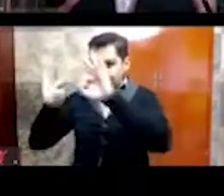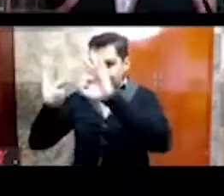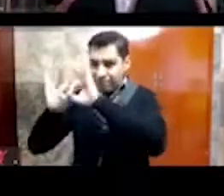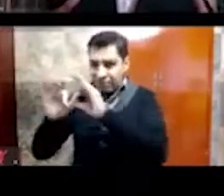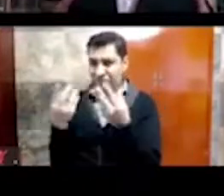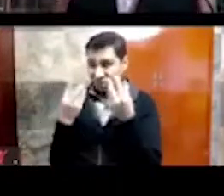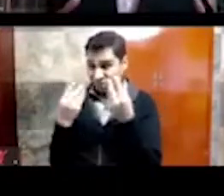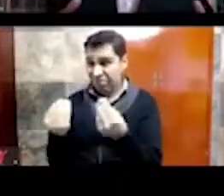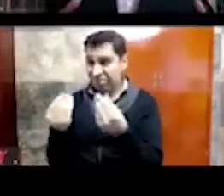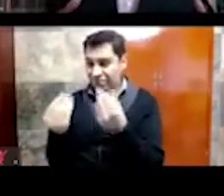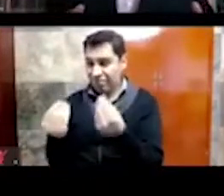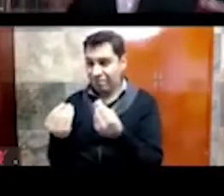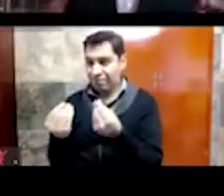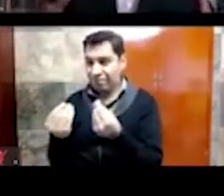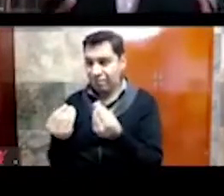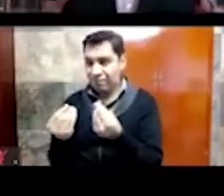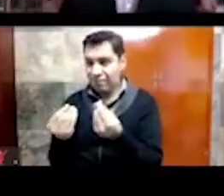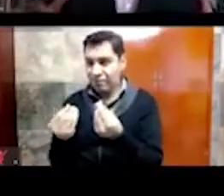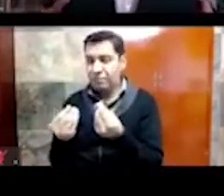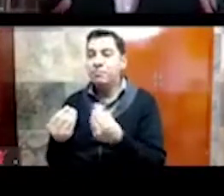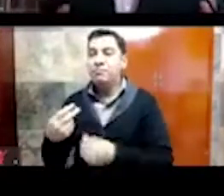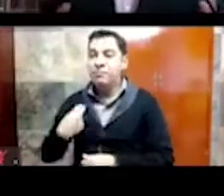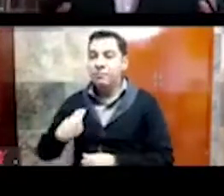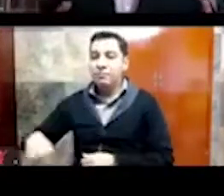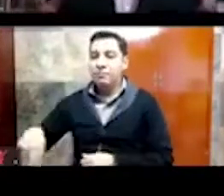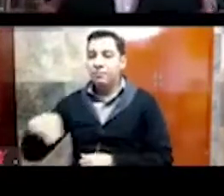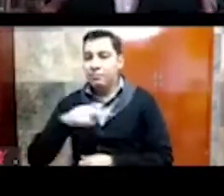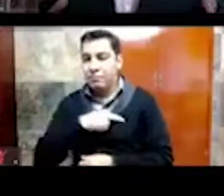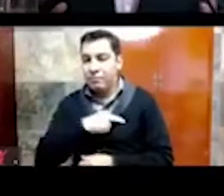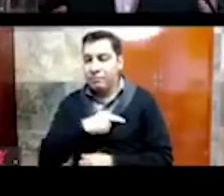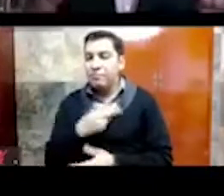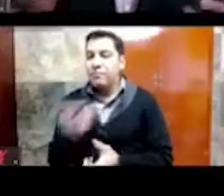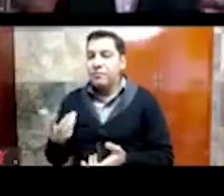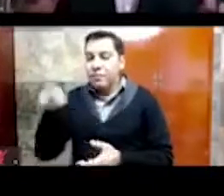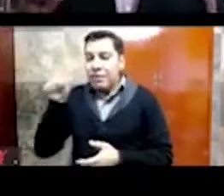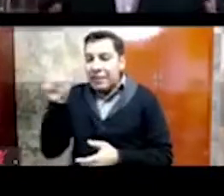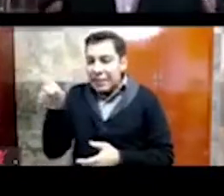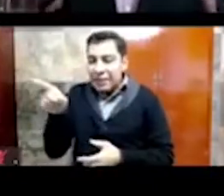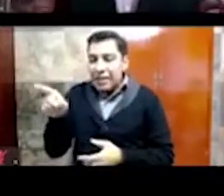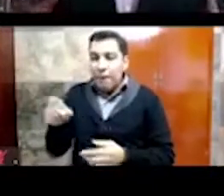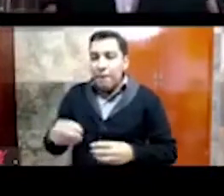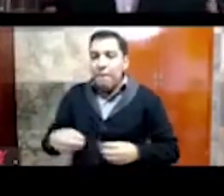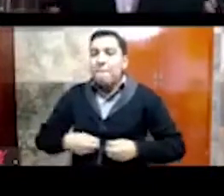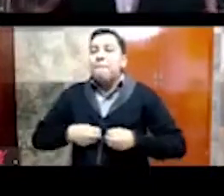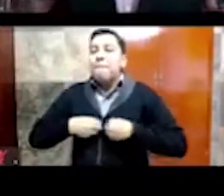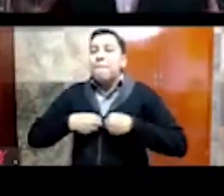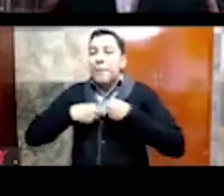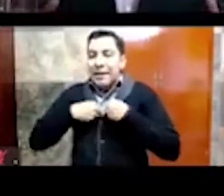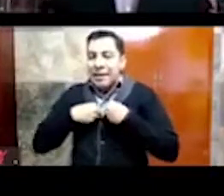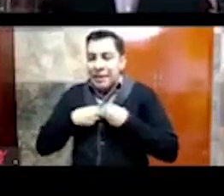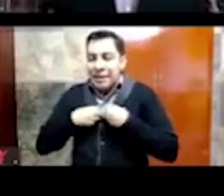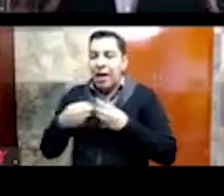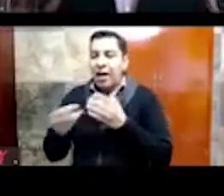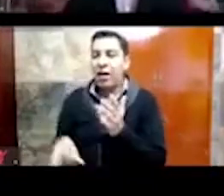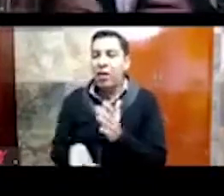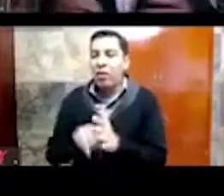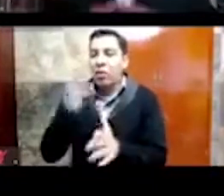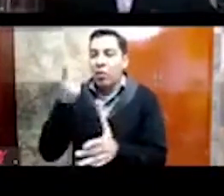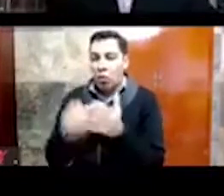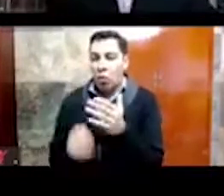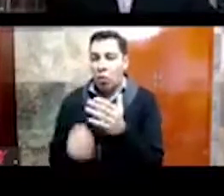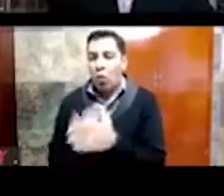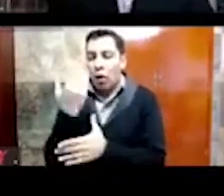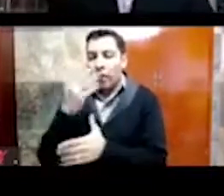es lo que están haciendo, es generar vida, están dando vida, están generando nuevos individuos, nuevos guerreros,